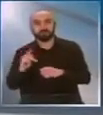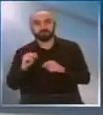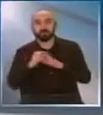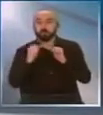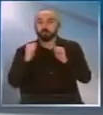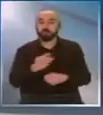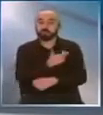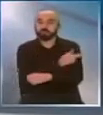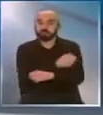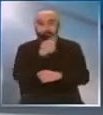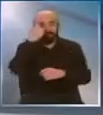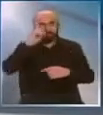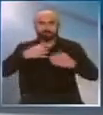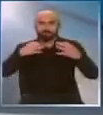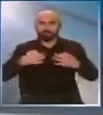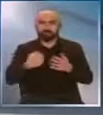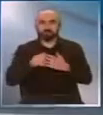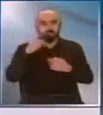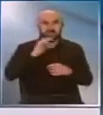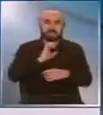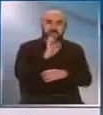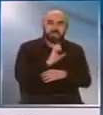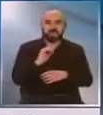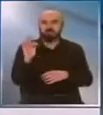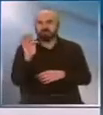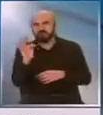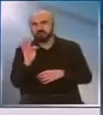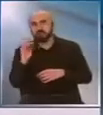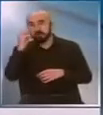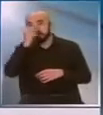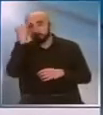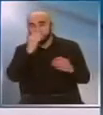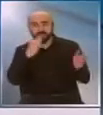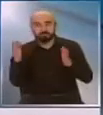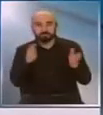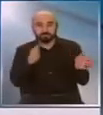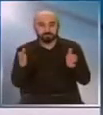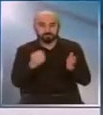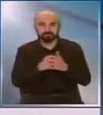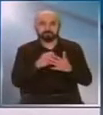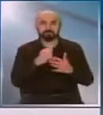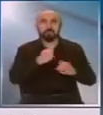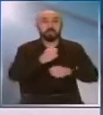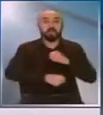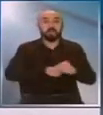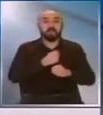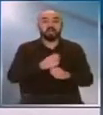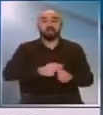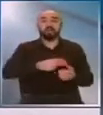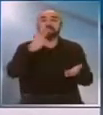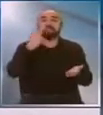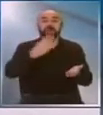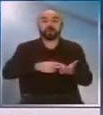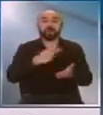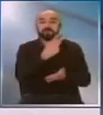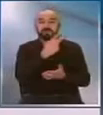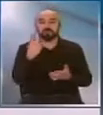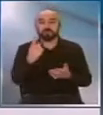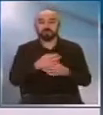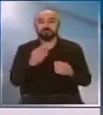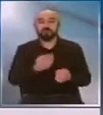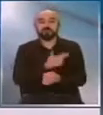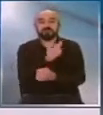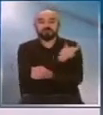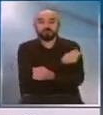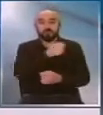seguro. Prefiero decir que en enero, febrero, marzo, en el primer trimestre del año 2021, vamos a tener vacunas en